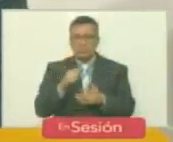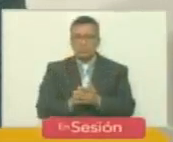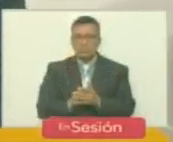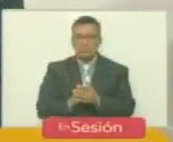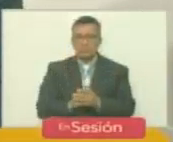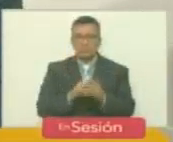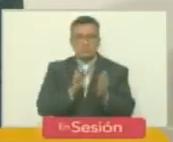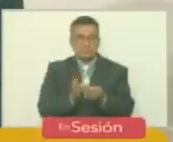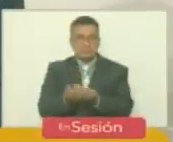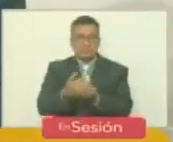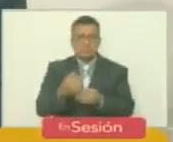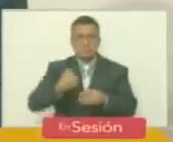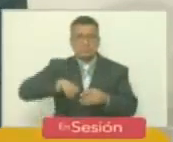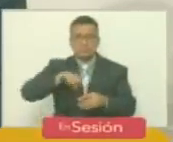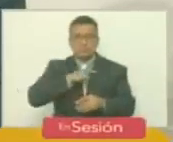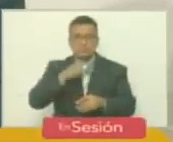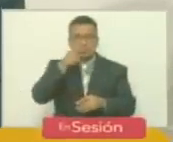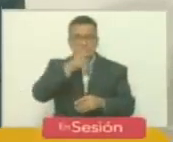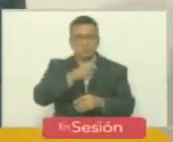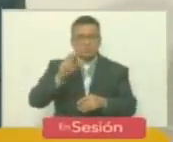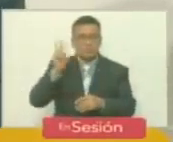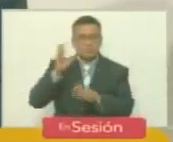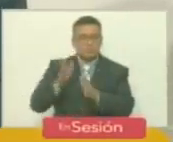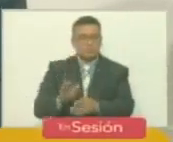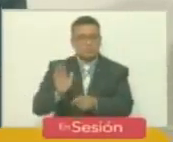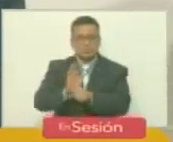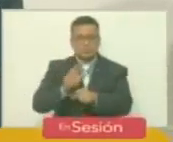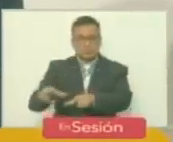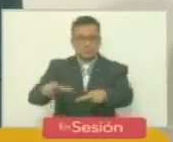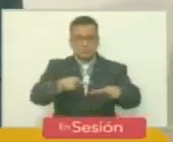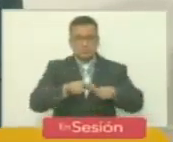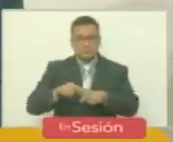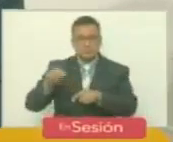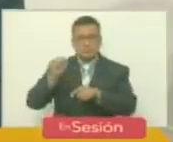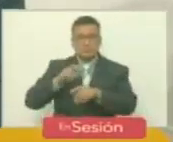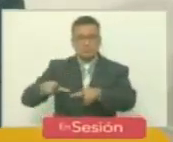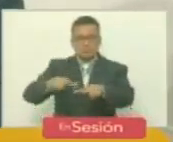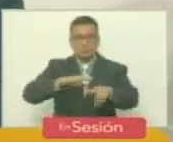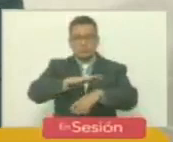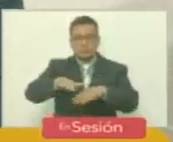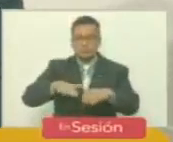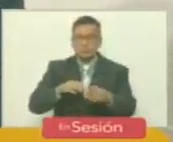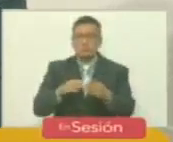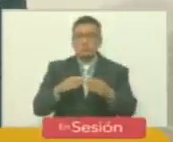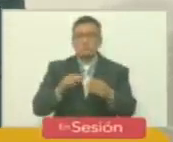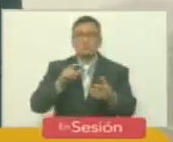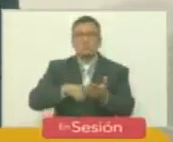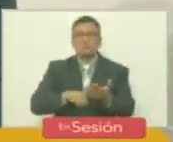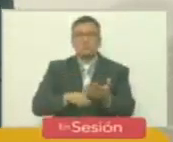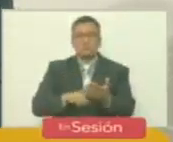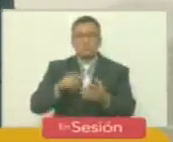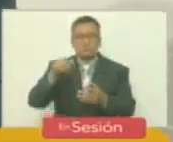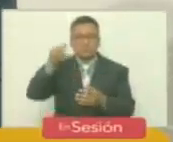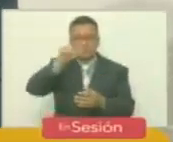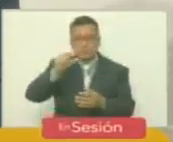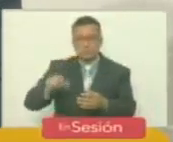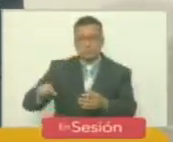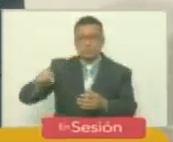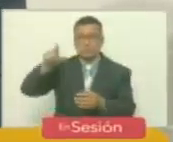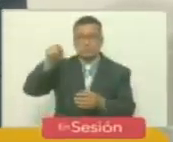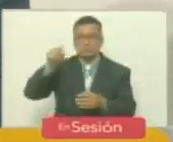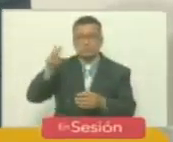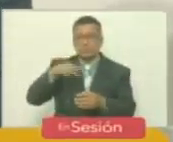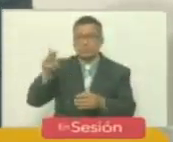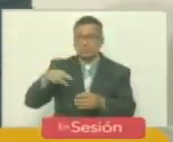el resguardo de nuestra patria venezolana. El resguardo de su sagrado territorio, incluido el territorio de la Guayana Ezequiva, que es,